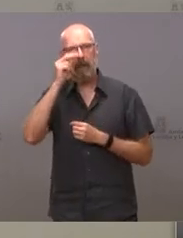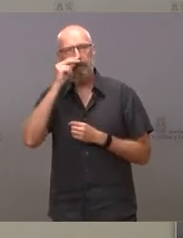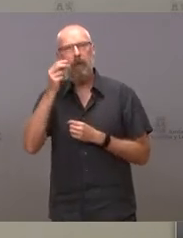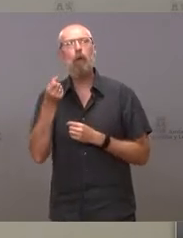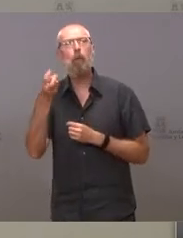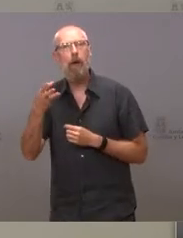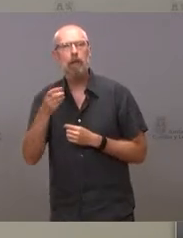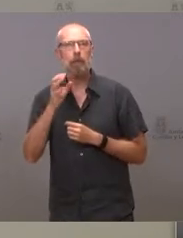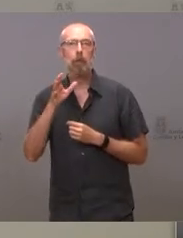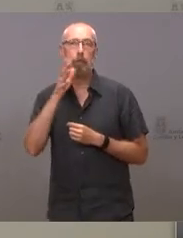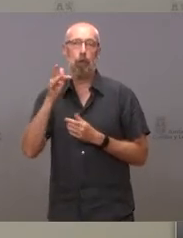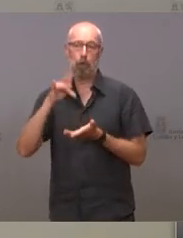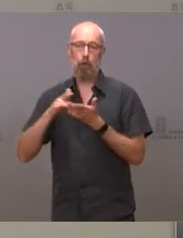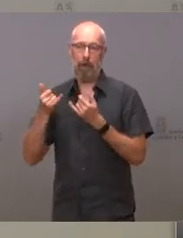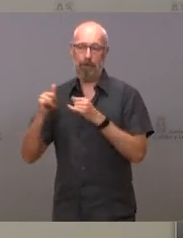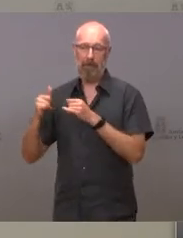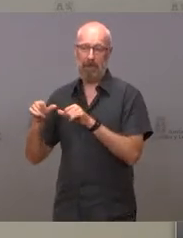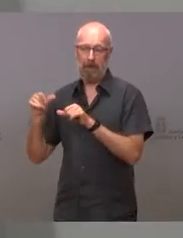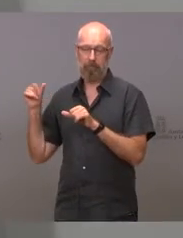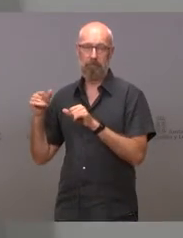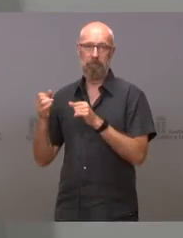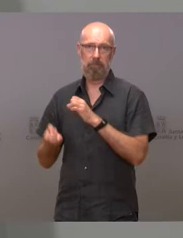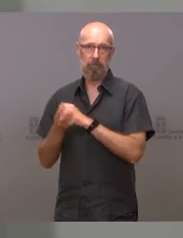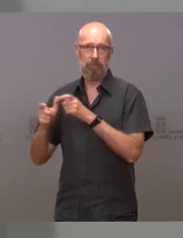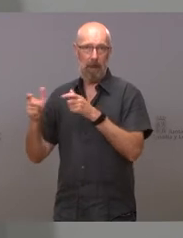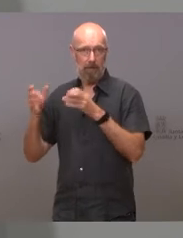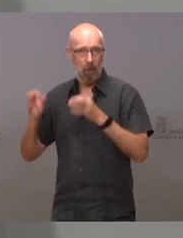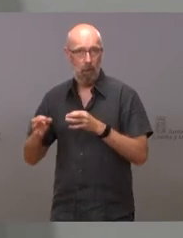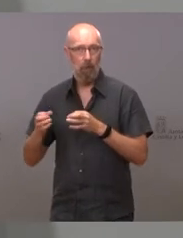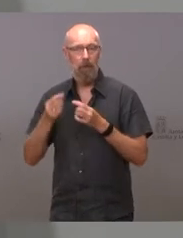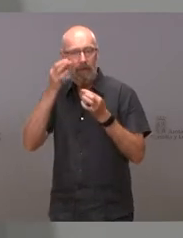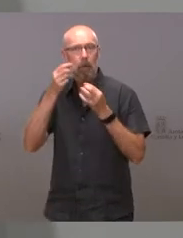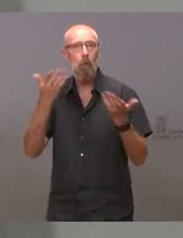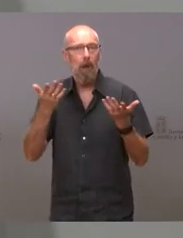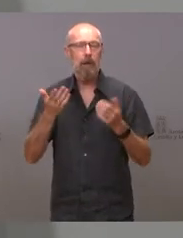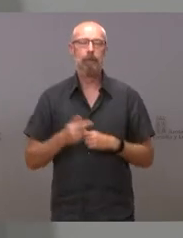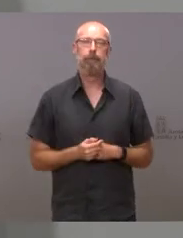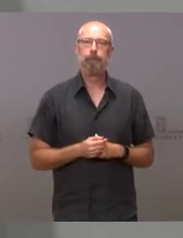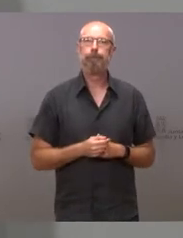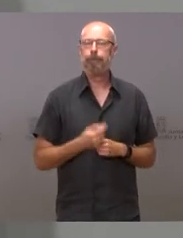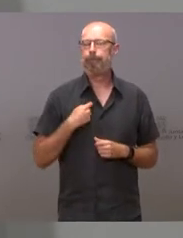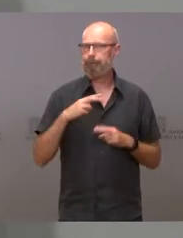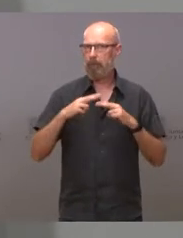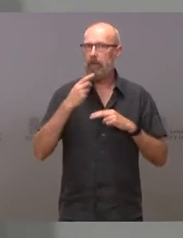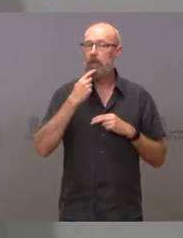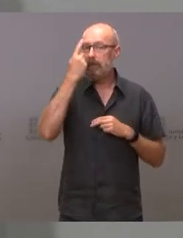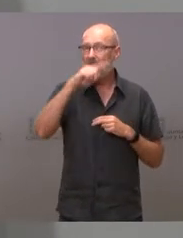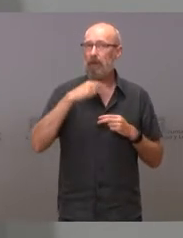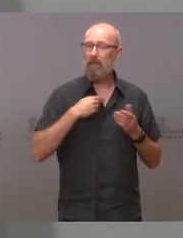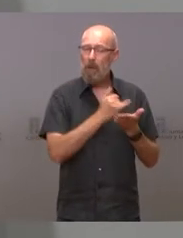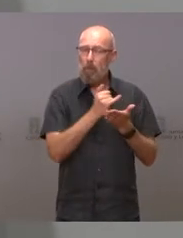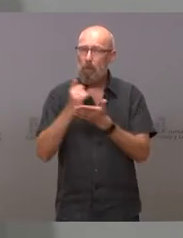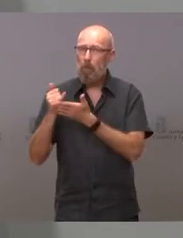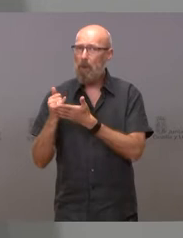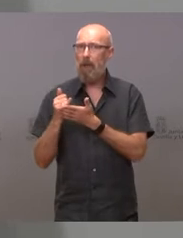las prefiestas se hicieron disparar los brotes. Bien, ¿saben ustedes que nosotros no hacemos cribados sistemáticos? Ya lo dijimos al principio del